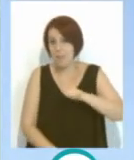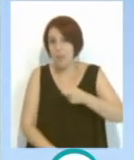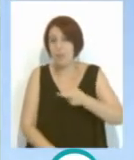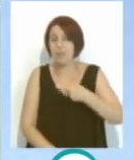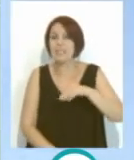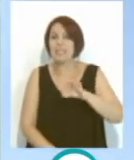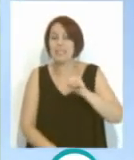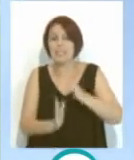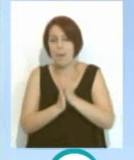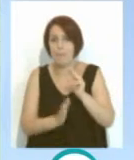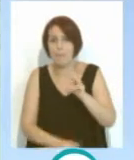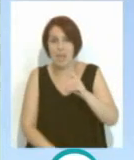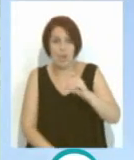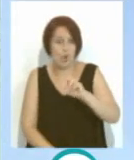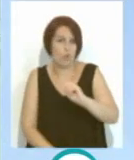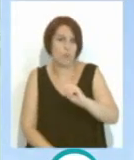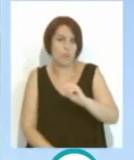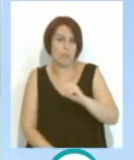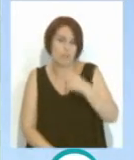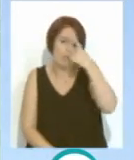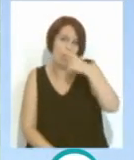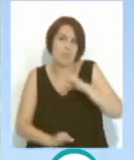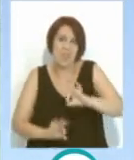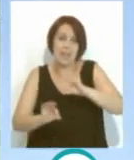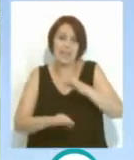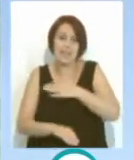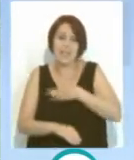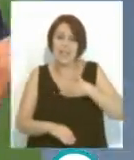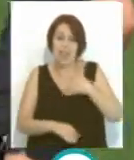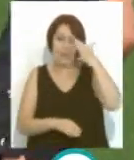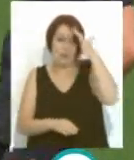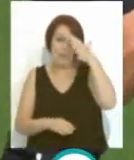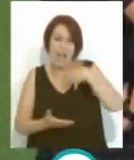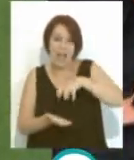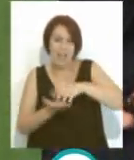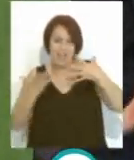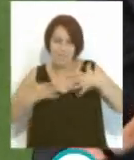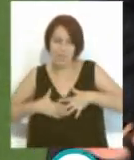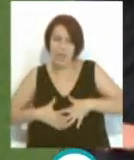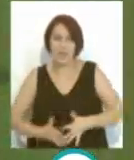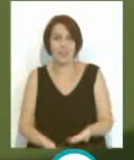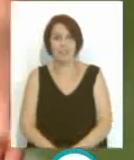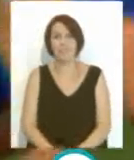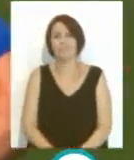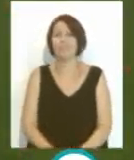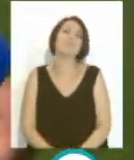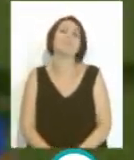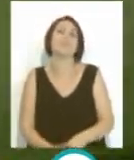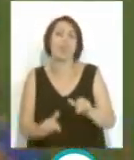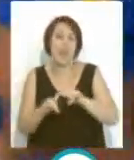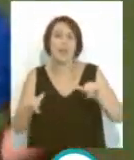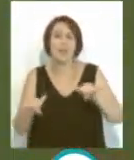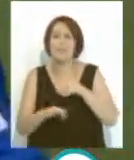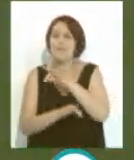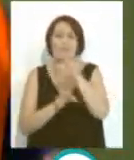especial y quiso, desde el primer momento, empaparse de la idiosincracia de aquí, de la ciudad. Y en la caleta